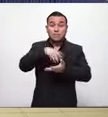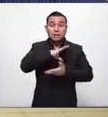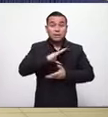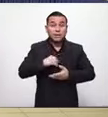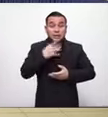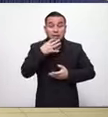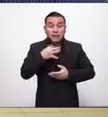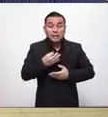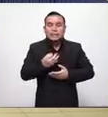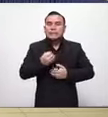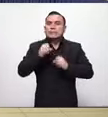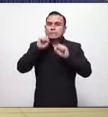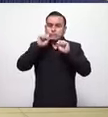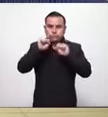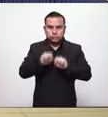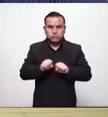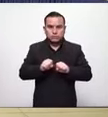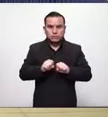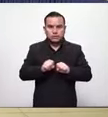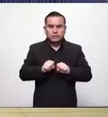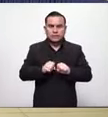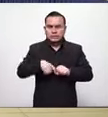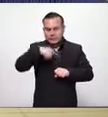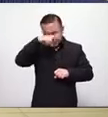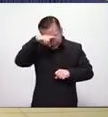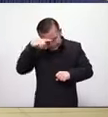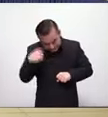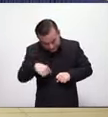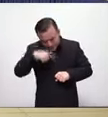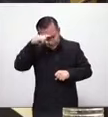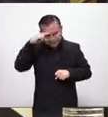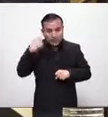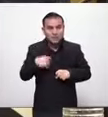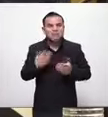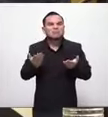supuesto vamos a a redoblar esfuerzos en ir